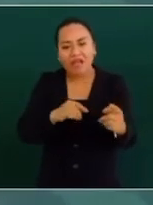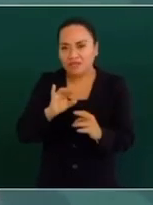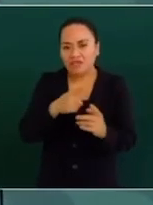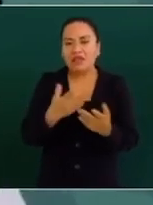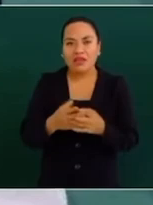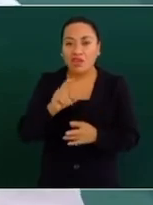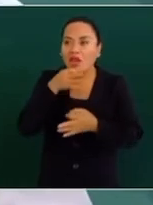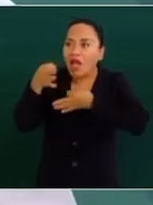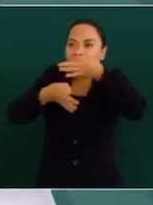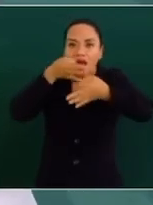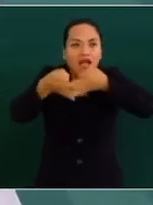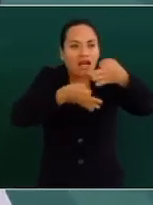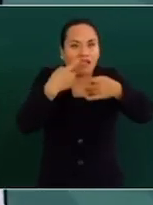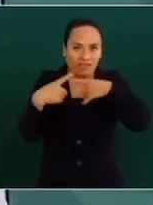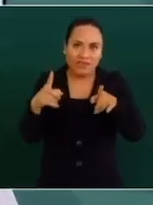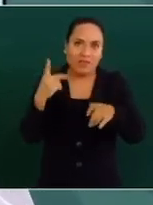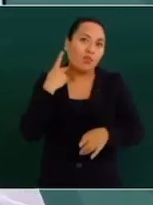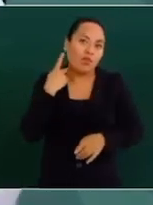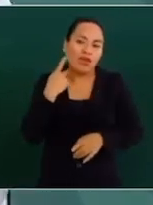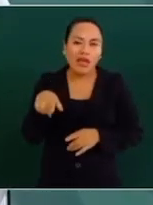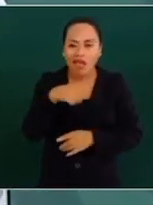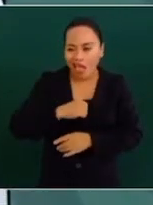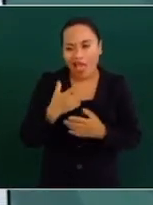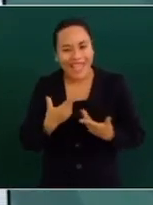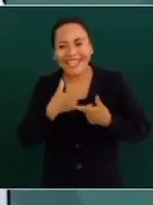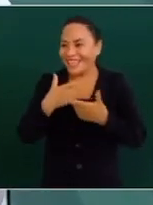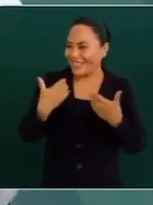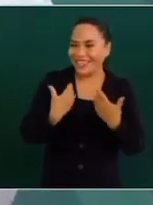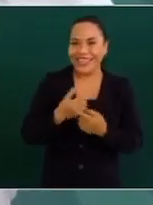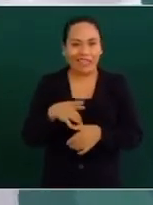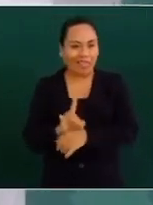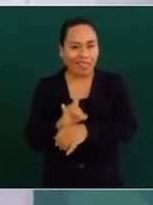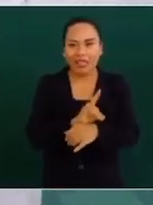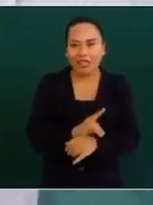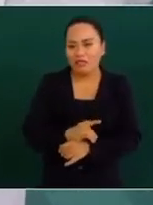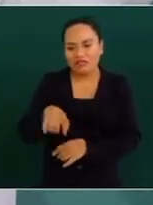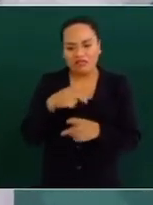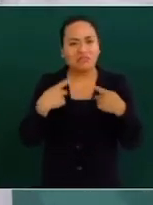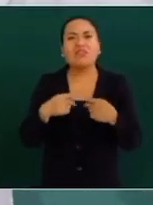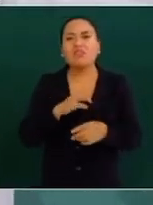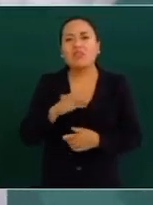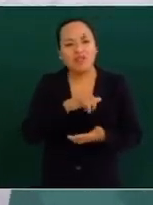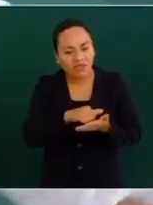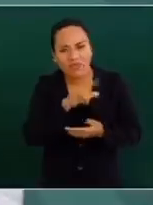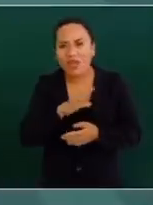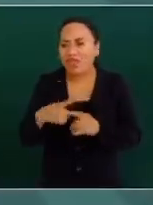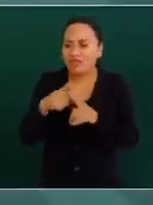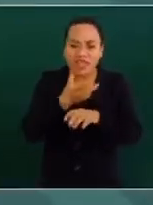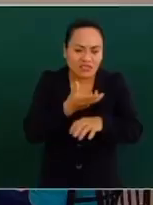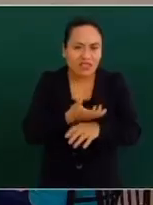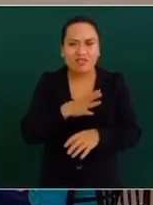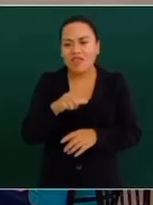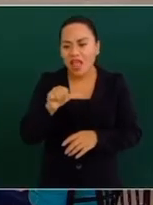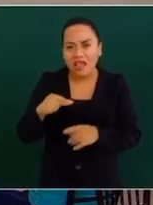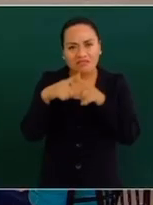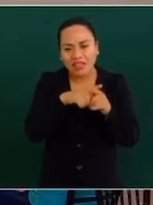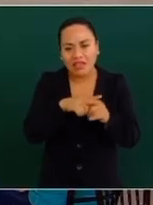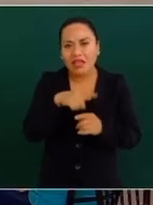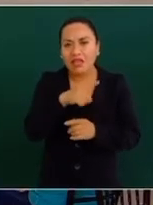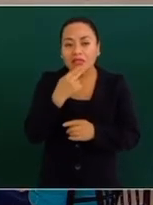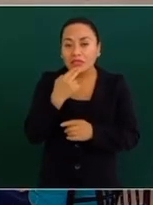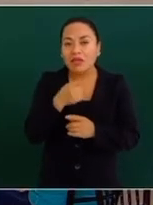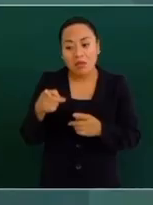Haciendo campaña, pelando el diente. Si no, que pueden estar en Nueva York, pueden estar en Los Ángeles, o en Nesa, o en cualquier lado, y le toca dar el servicio, te toca.